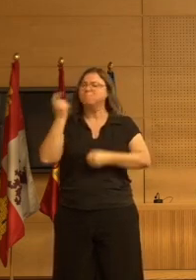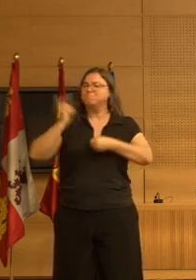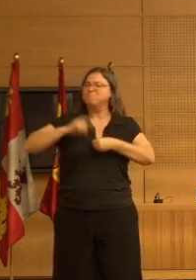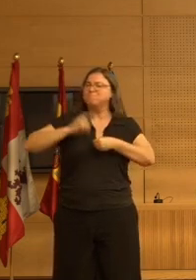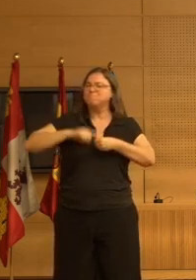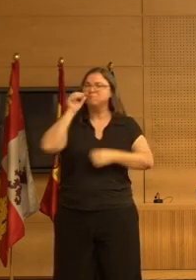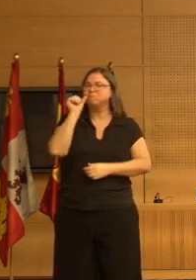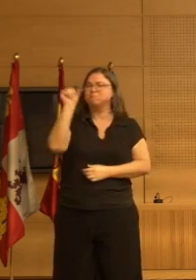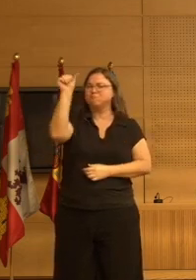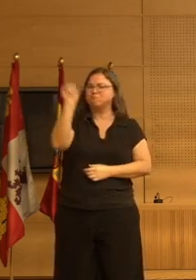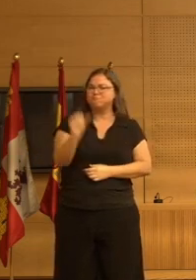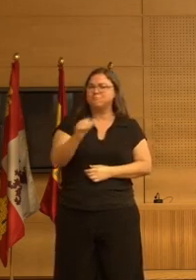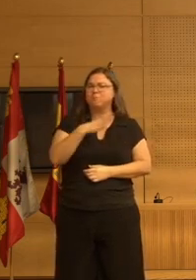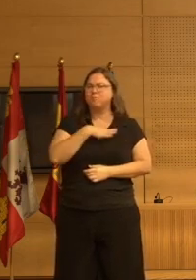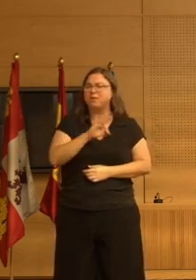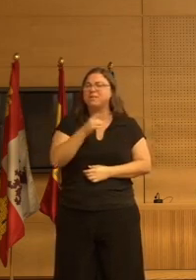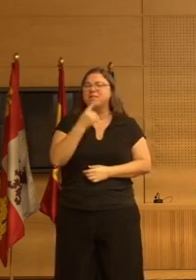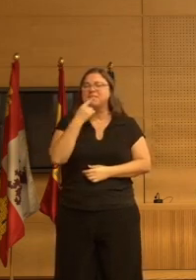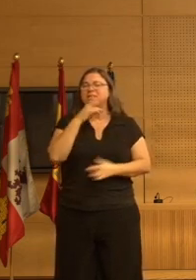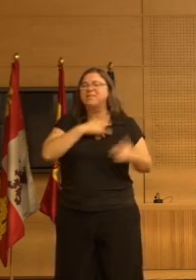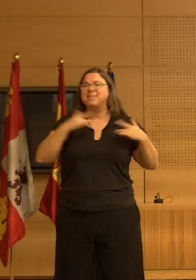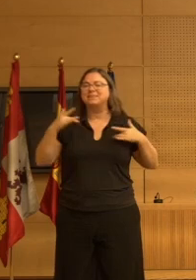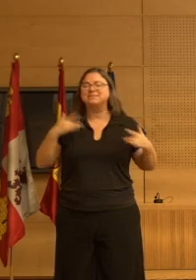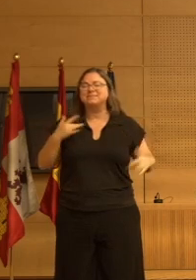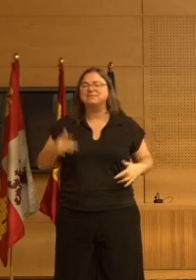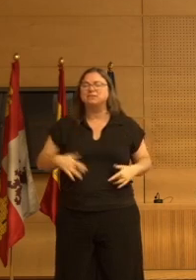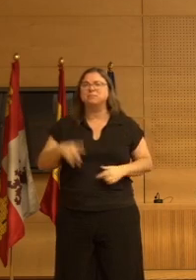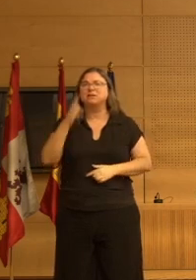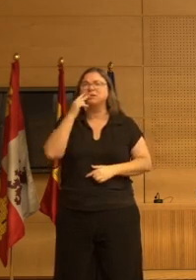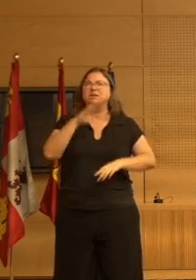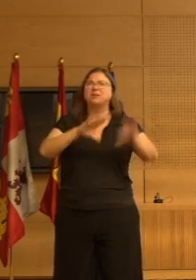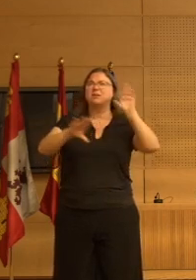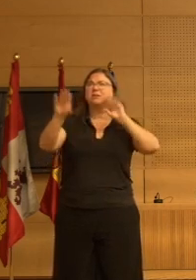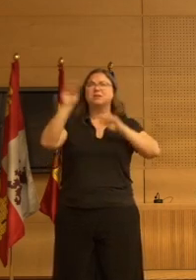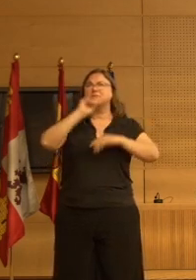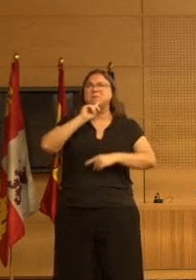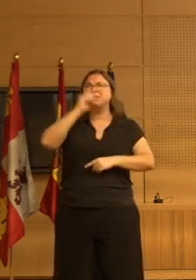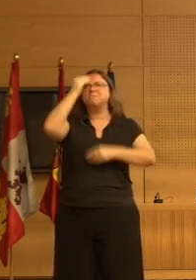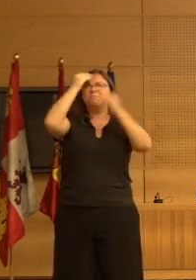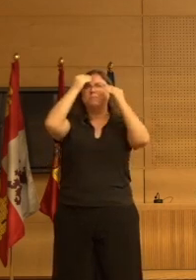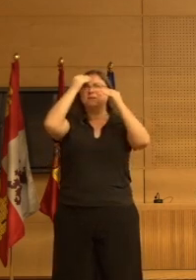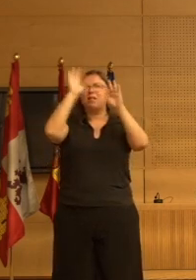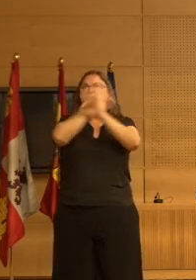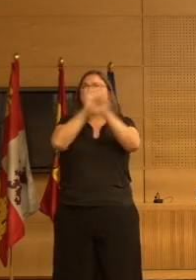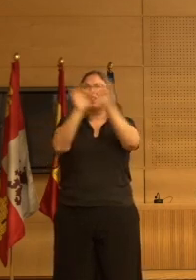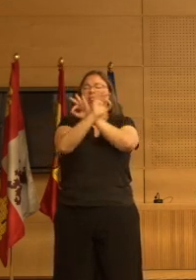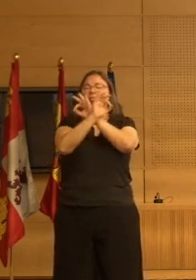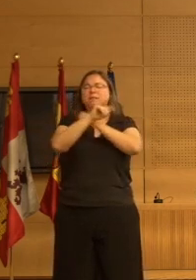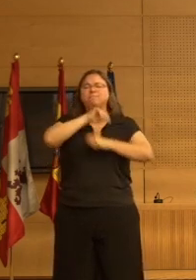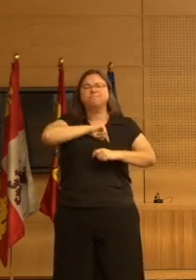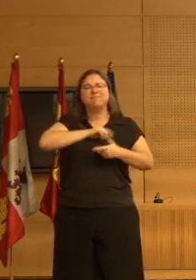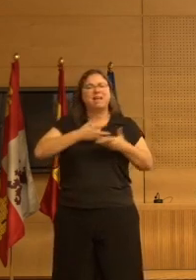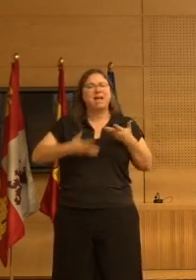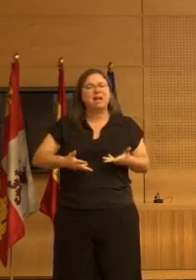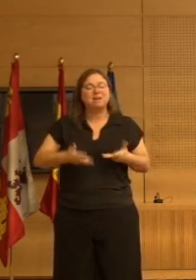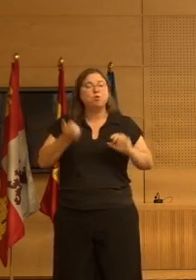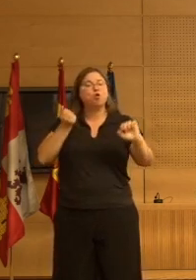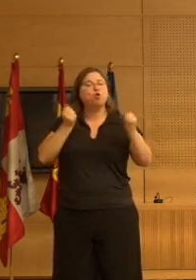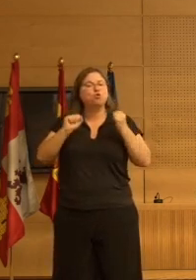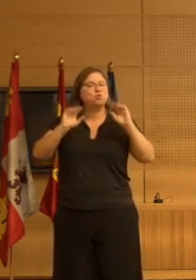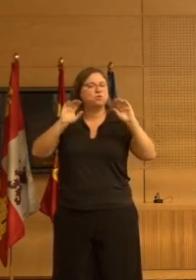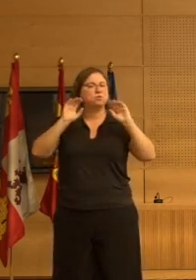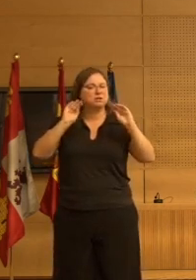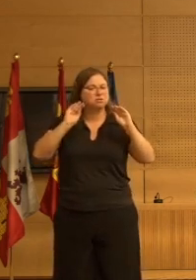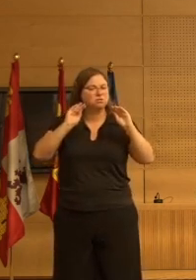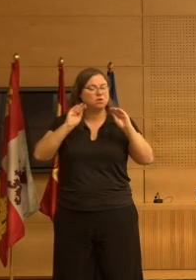como oyente, como síntomas de alteración de la percepción, contenido del pensamiento, estado de ánimo o conducta, que a